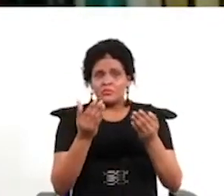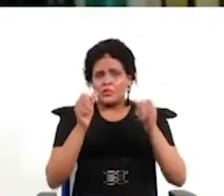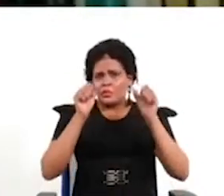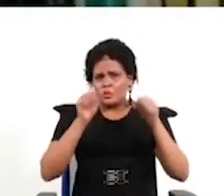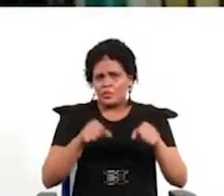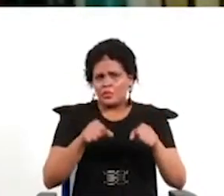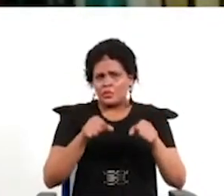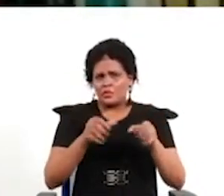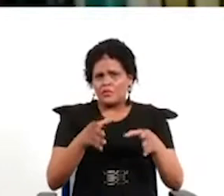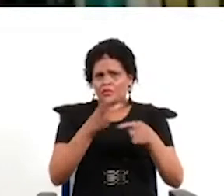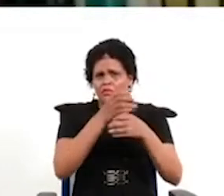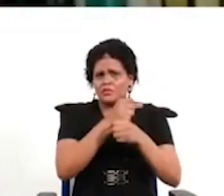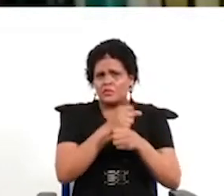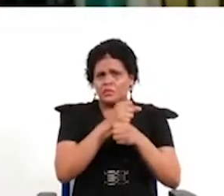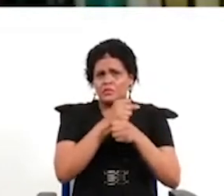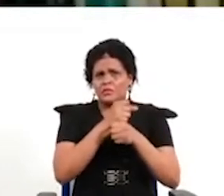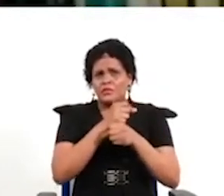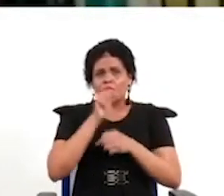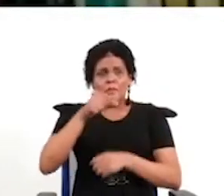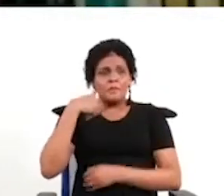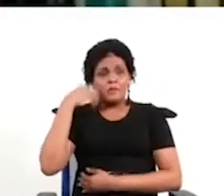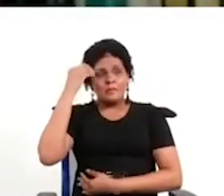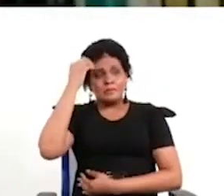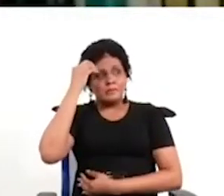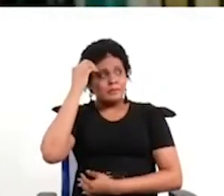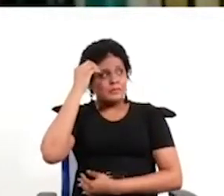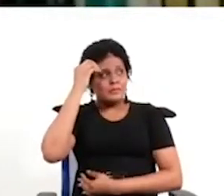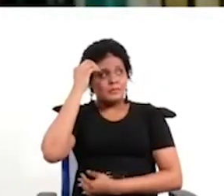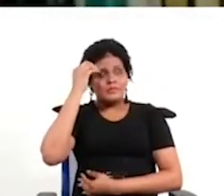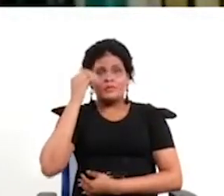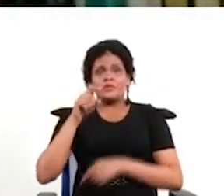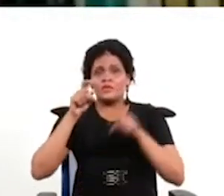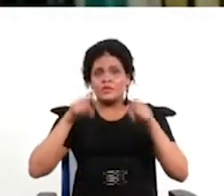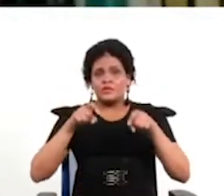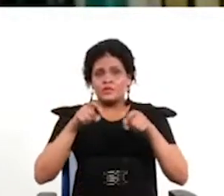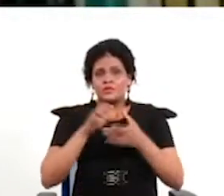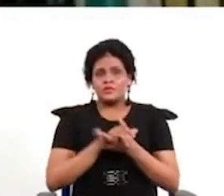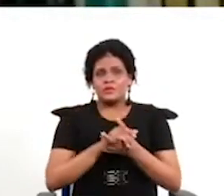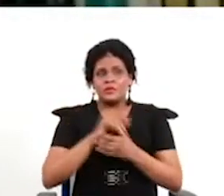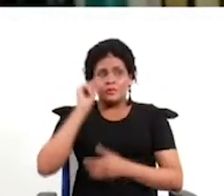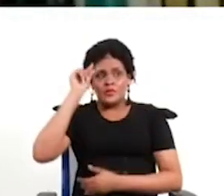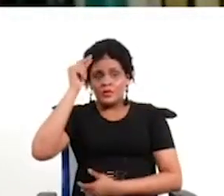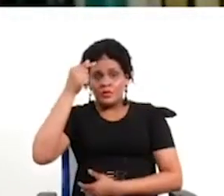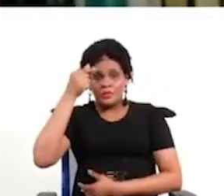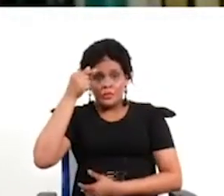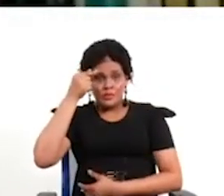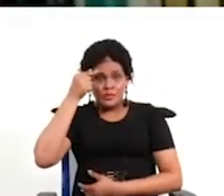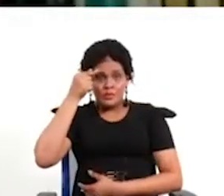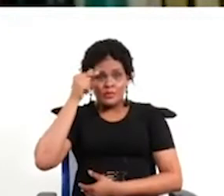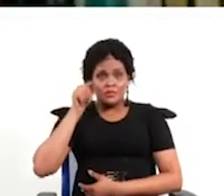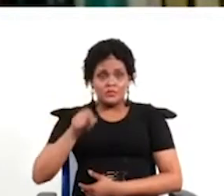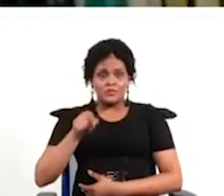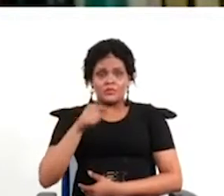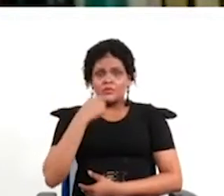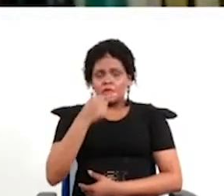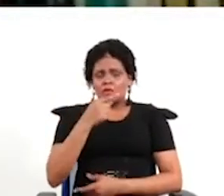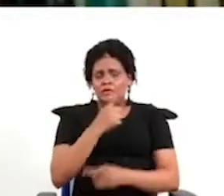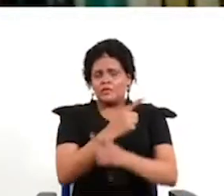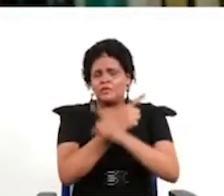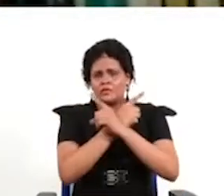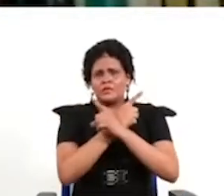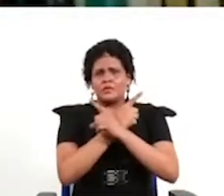es diría yo necesariamente cuando no lo ves responsabilidad del gobierno de Bachelet sino de también entender